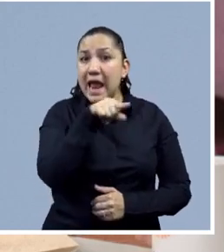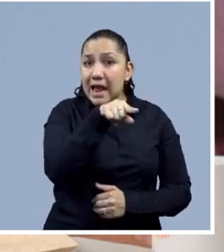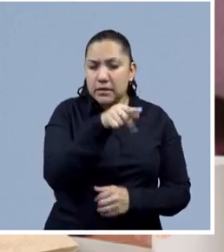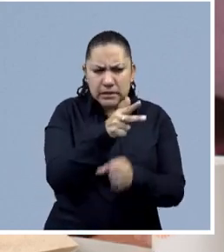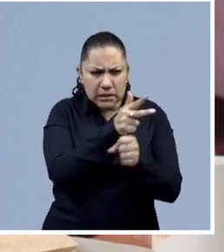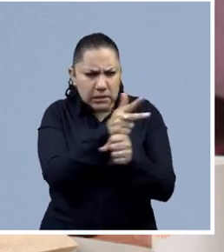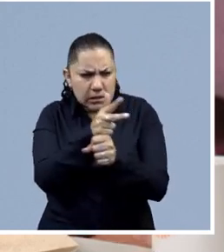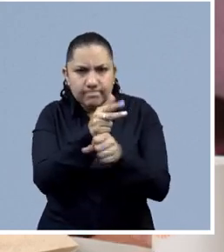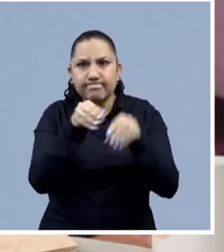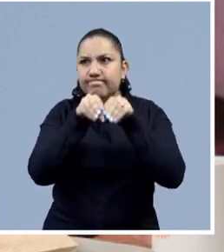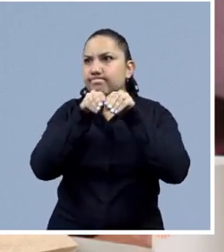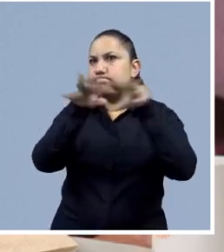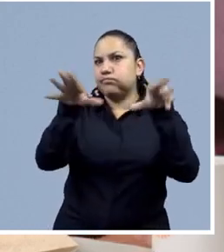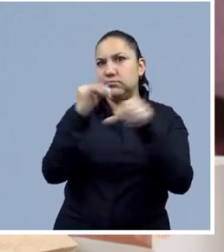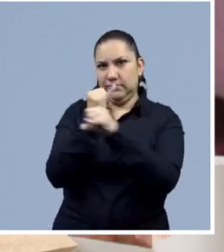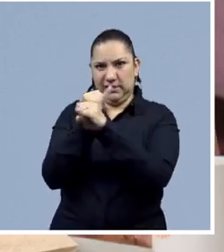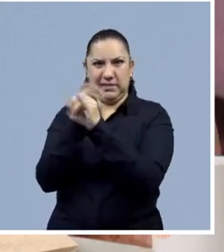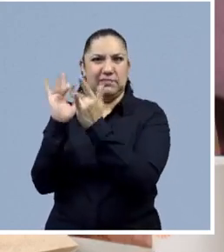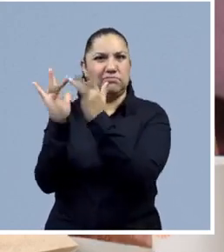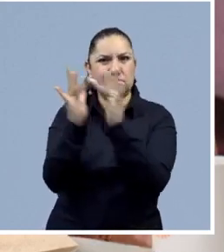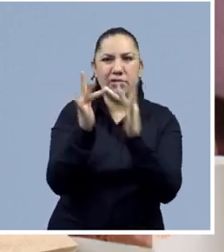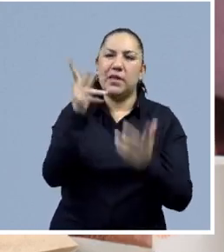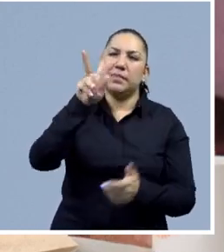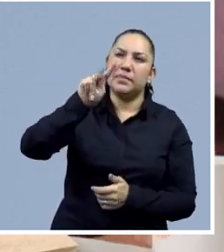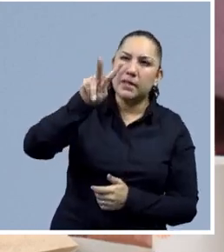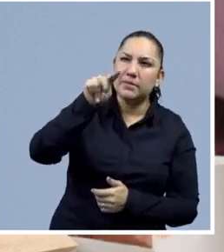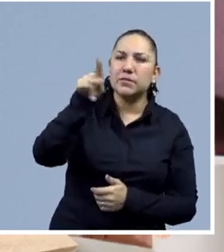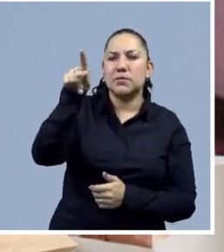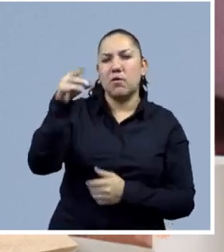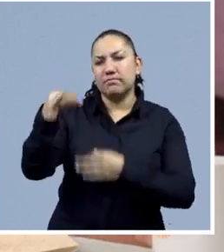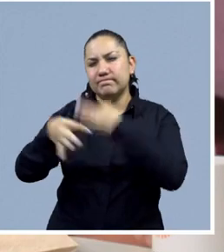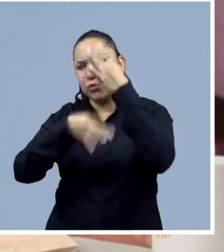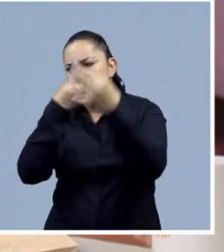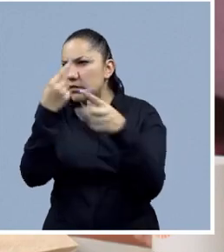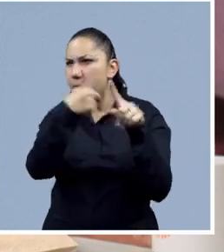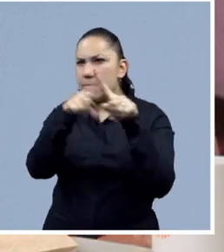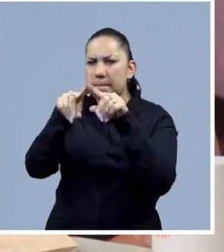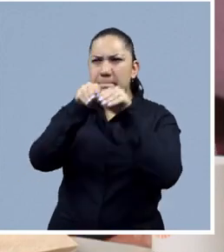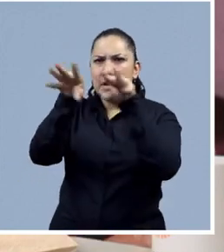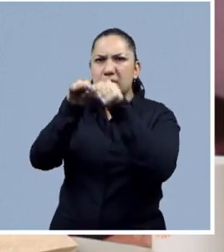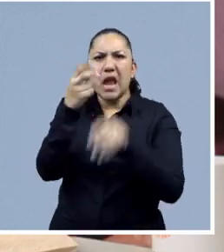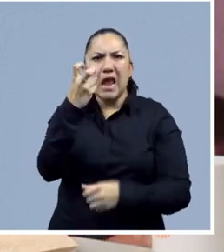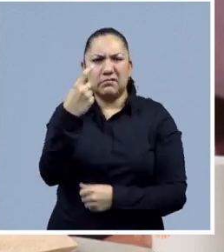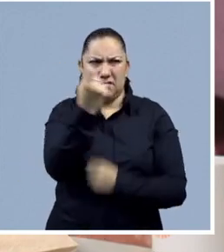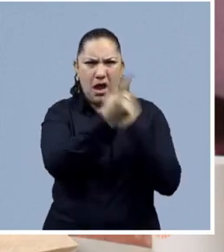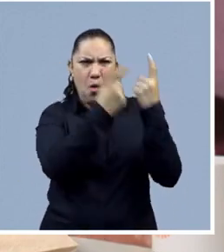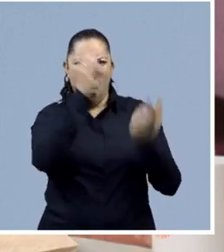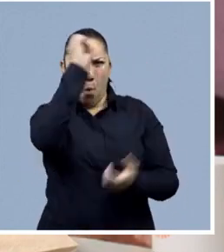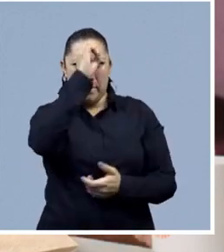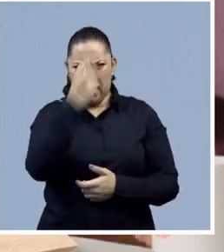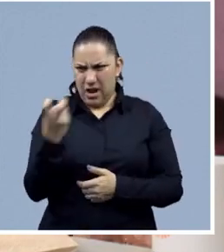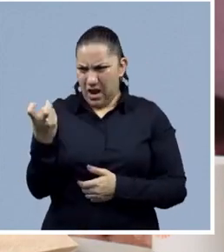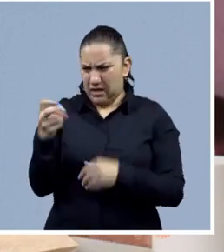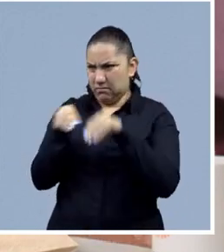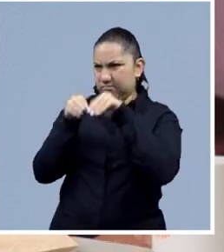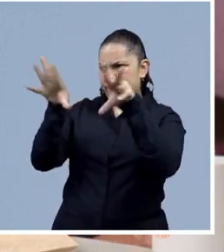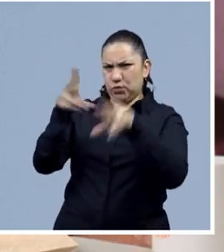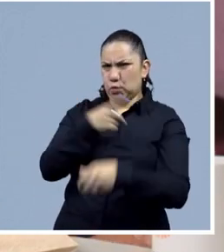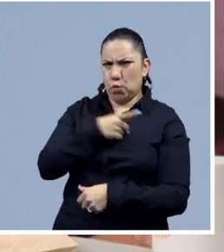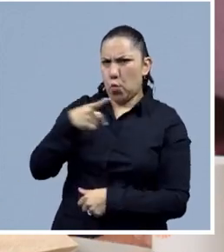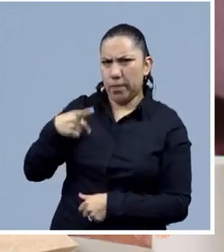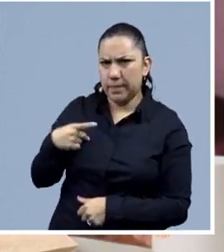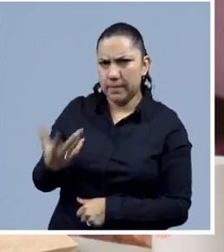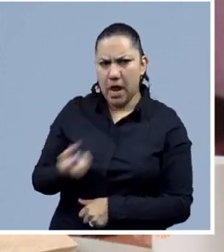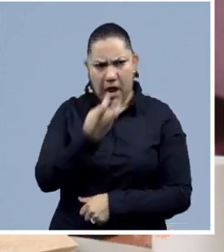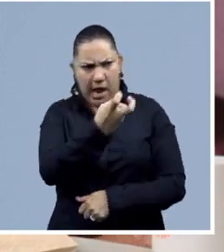sociales y también en medios de comunicación, lo que genera un debate en si es correcto o no compartir estas imágenes y esto también en relación a la